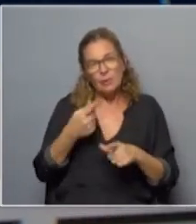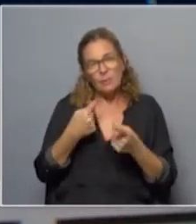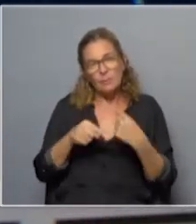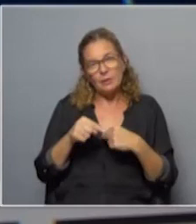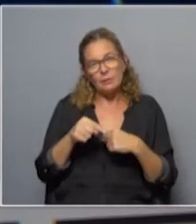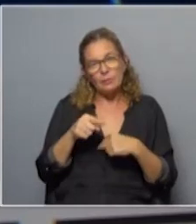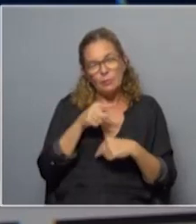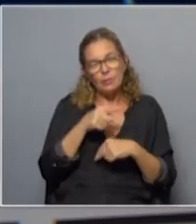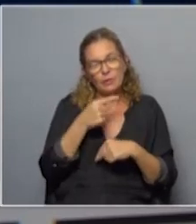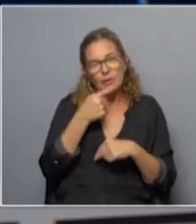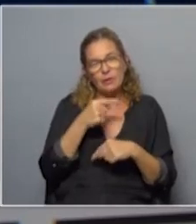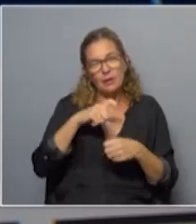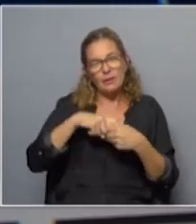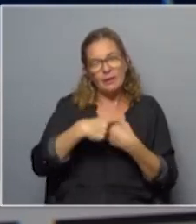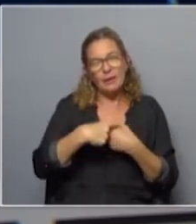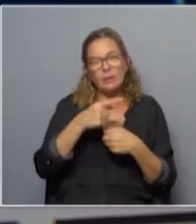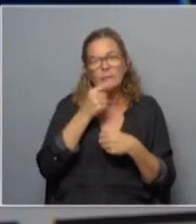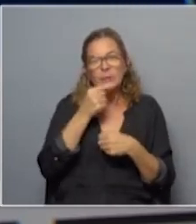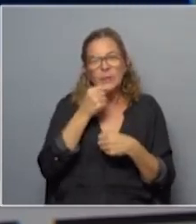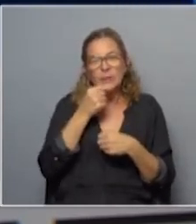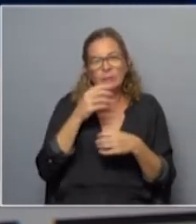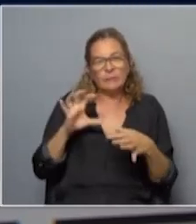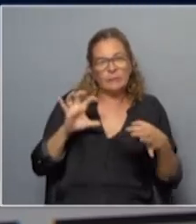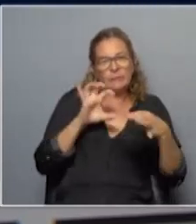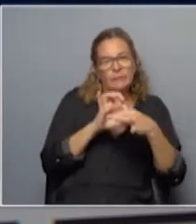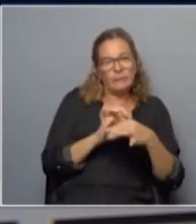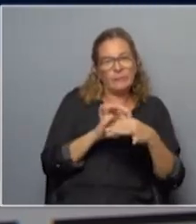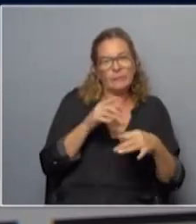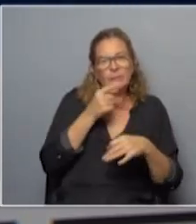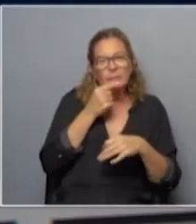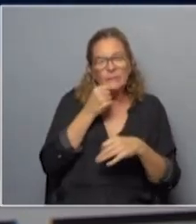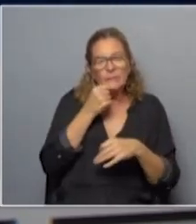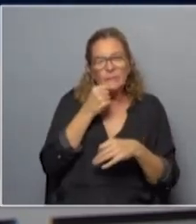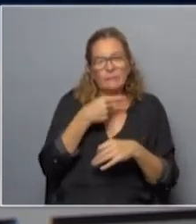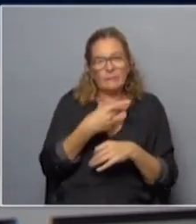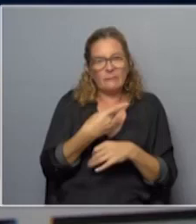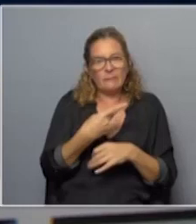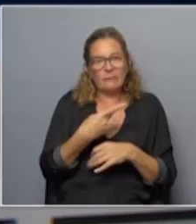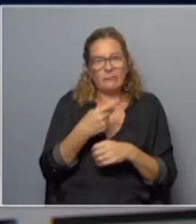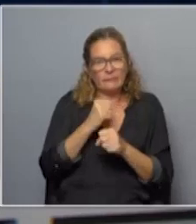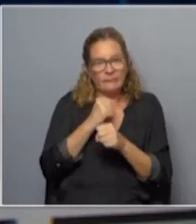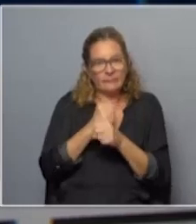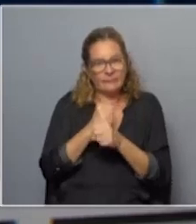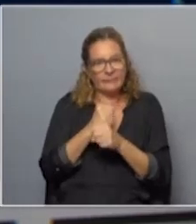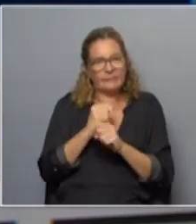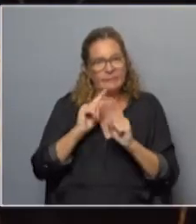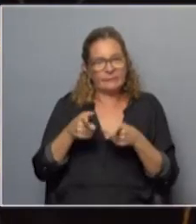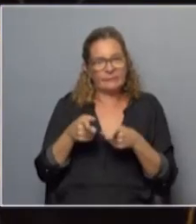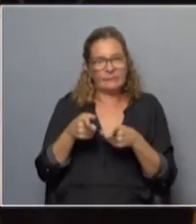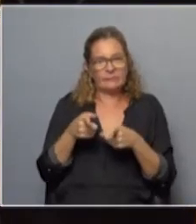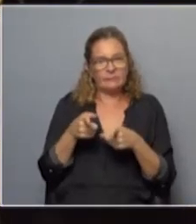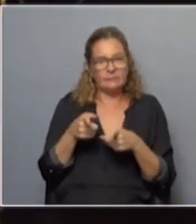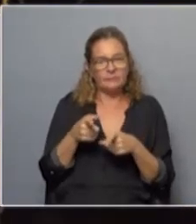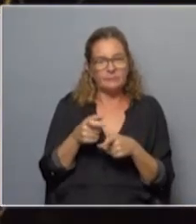Tyler vos por ejemplo mencionabas el sindicato policial cuál es el vínculo que tienen con los policías y las policías también pues son trabajadores y trabajadoras digo